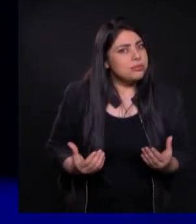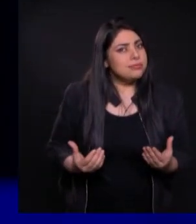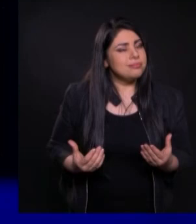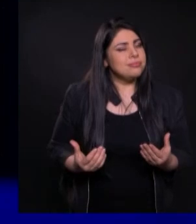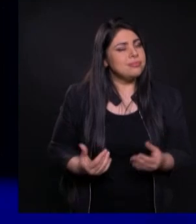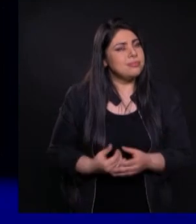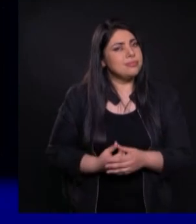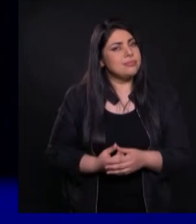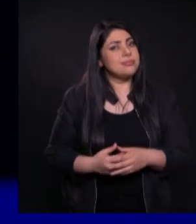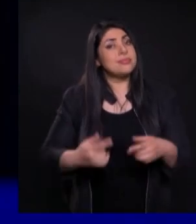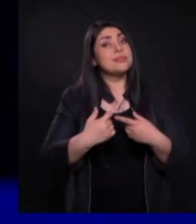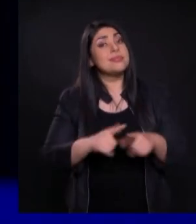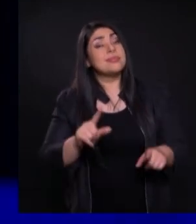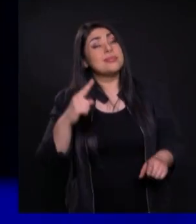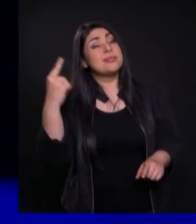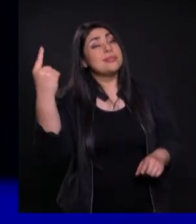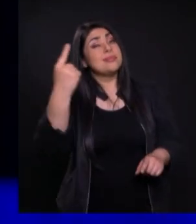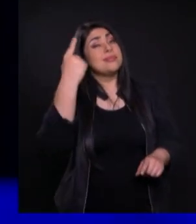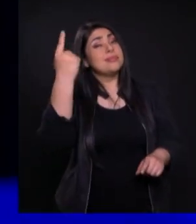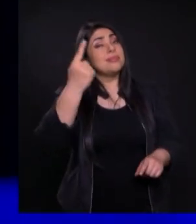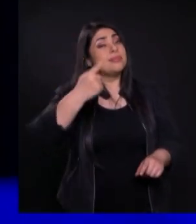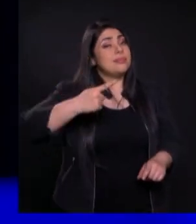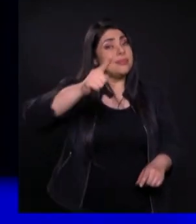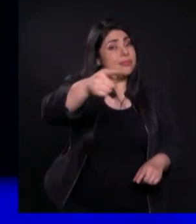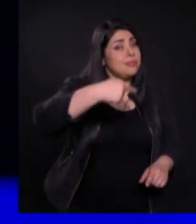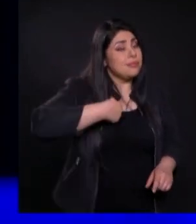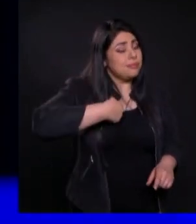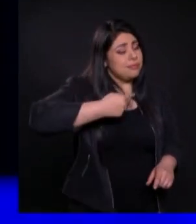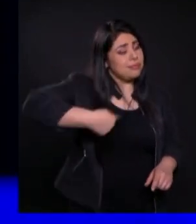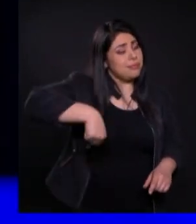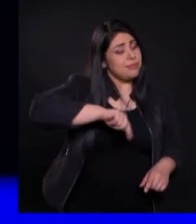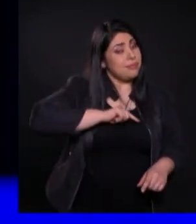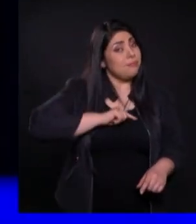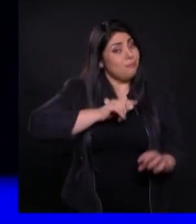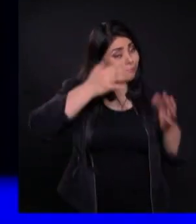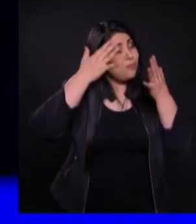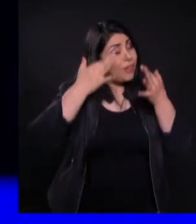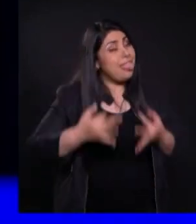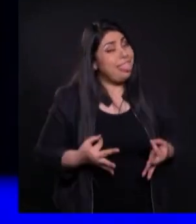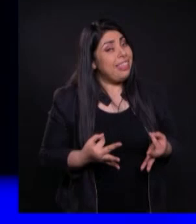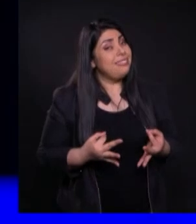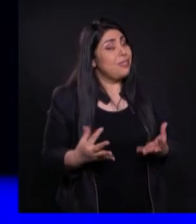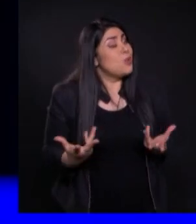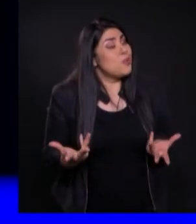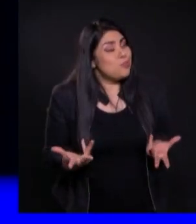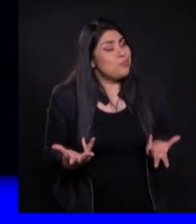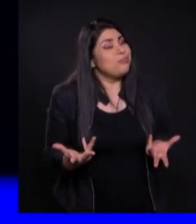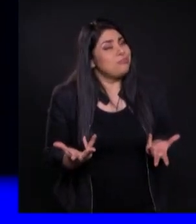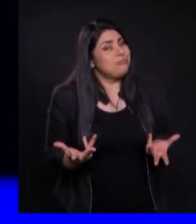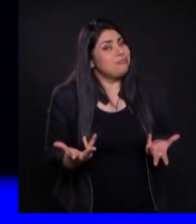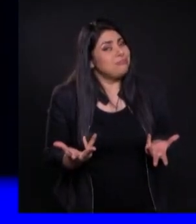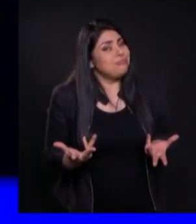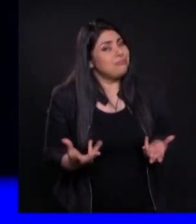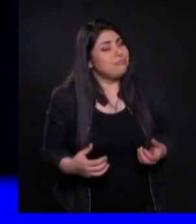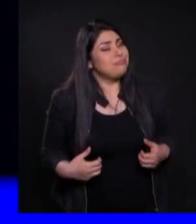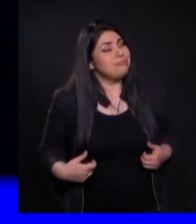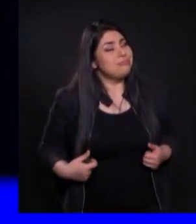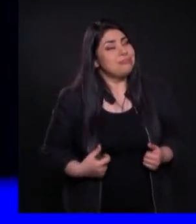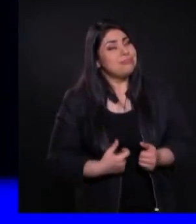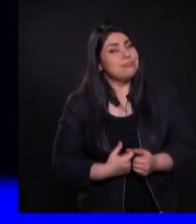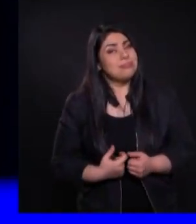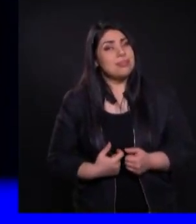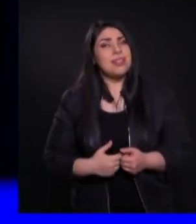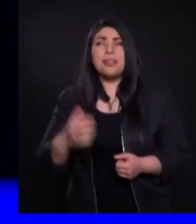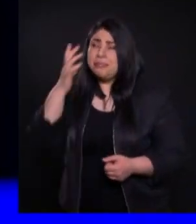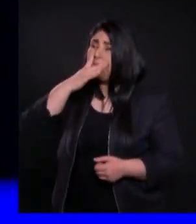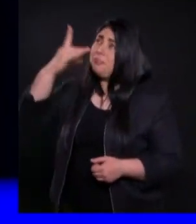Pero es importante Que tomemos Una decisión Y la decisión No sólo es Señor Aquí